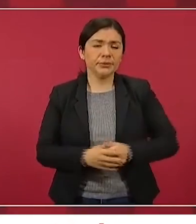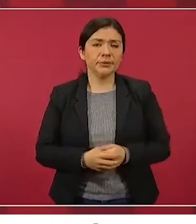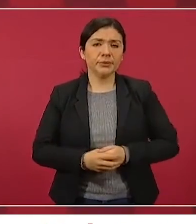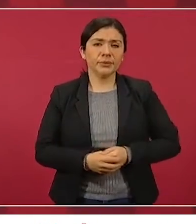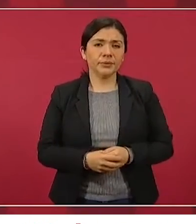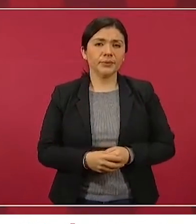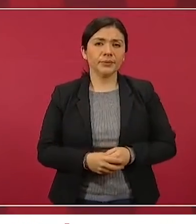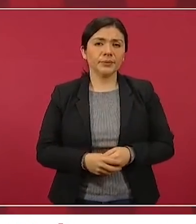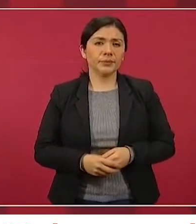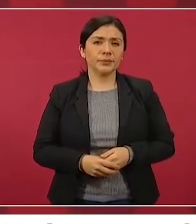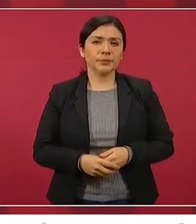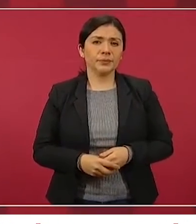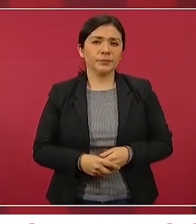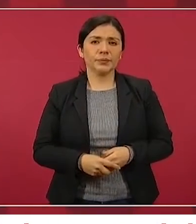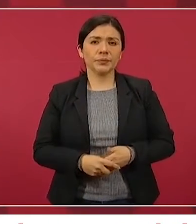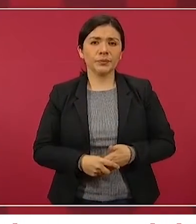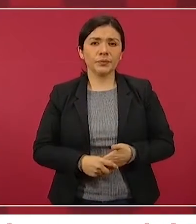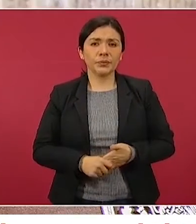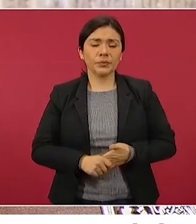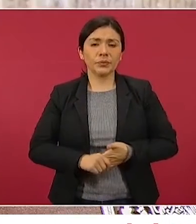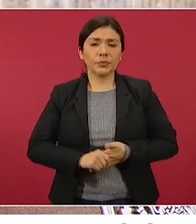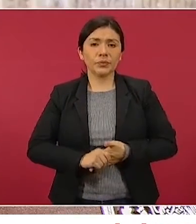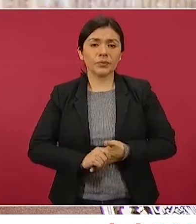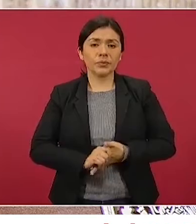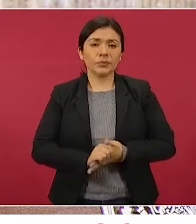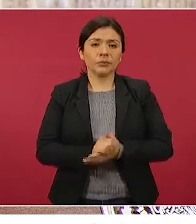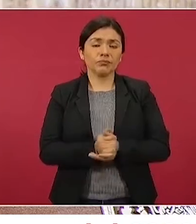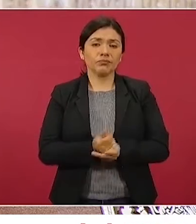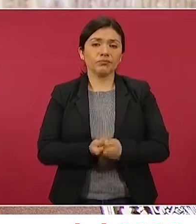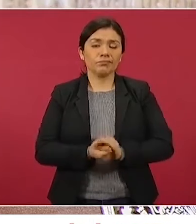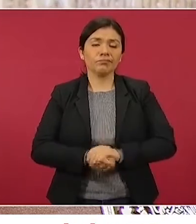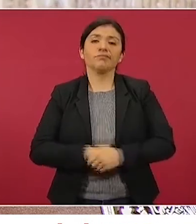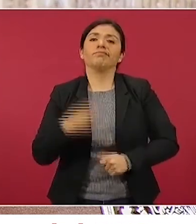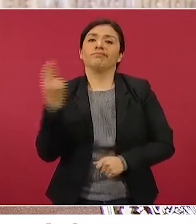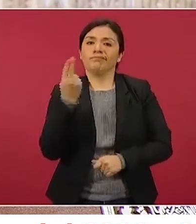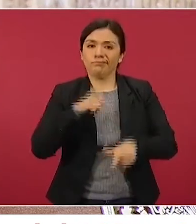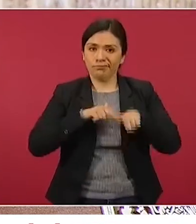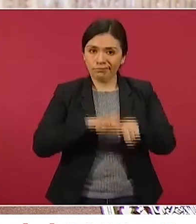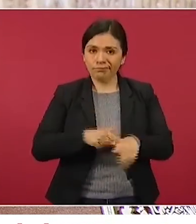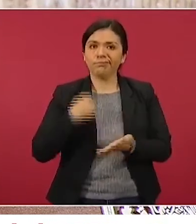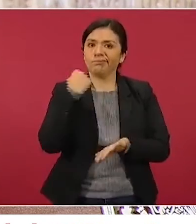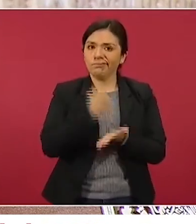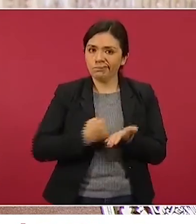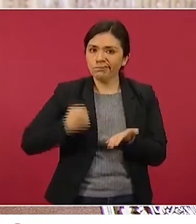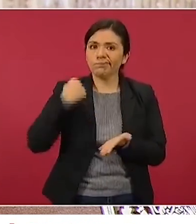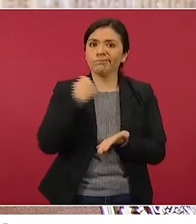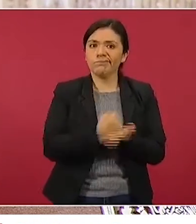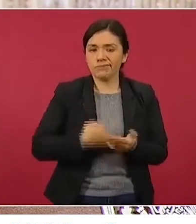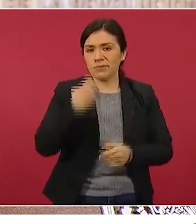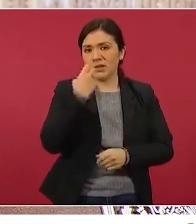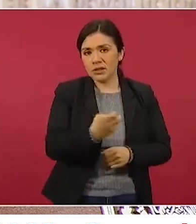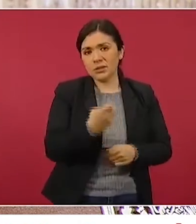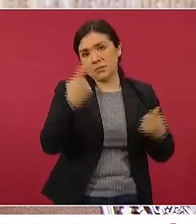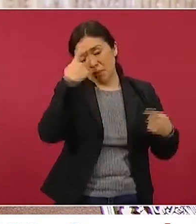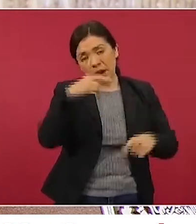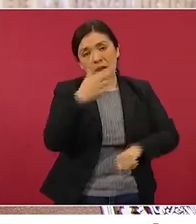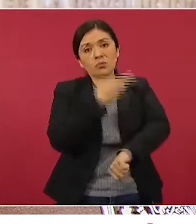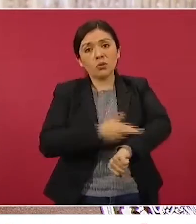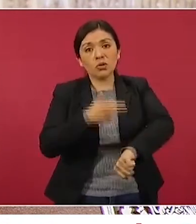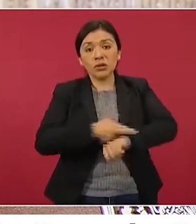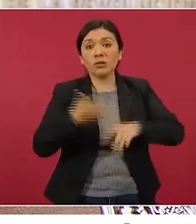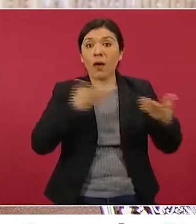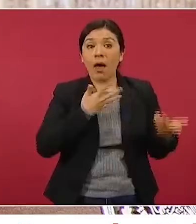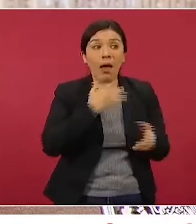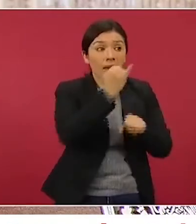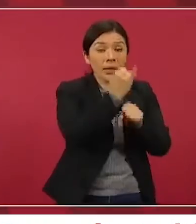es cosa de seguir insistiendo en todos los procesos abiertos